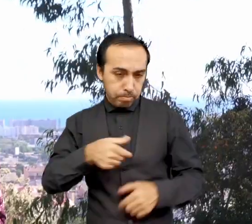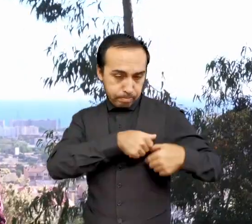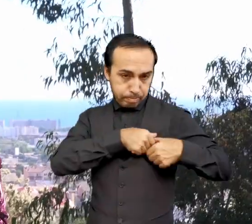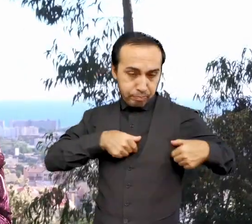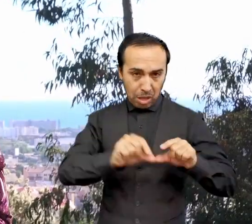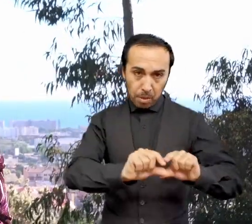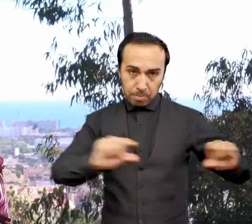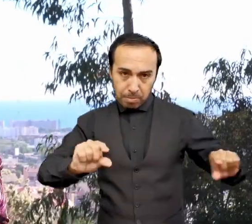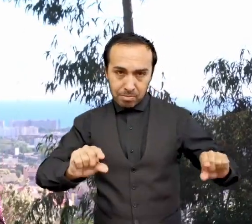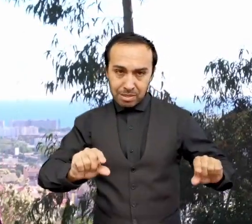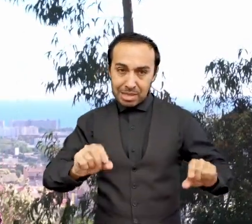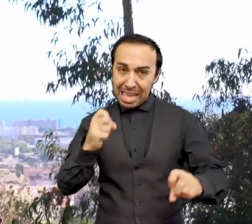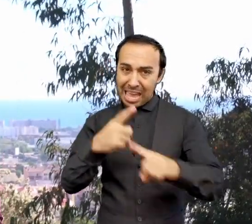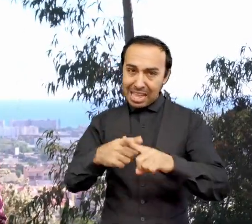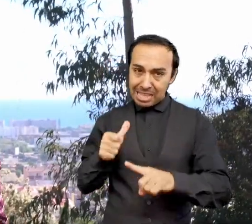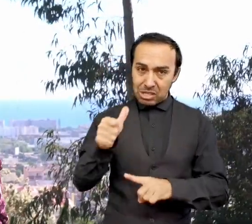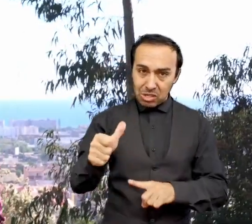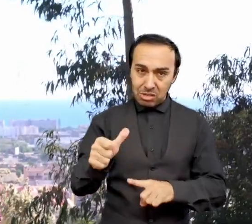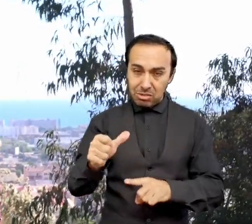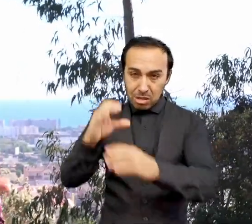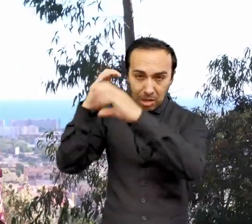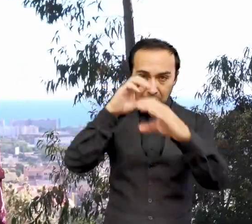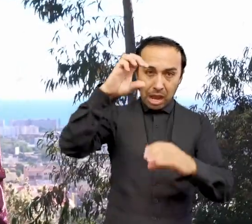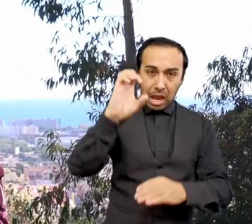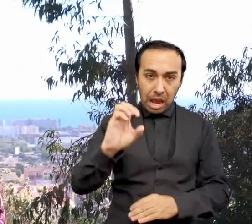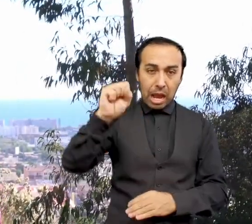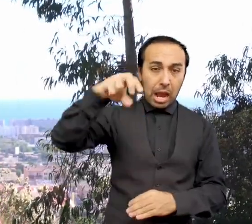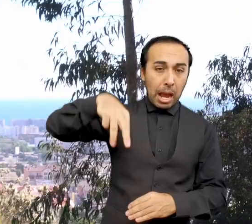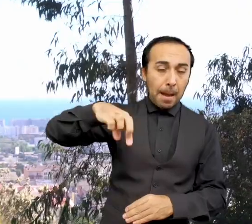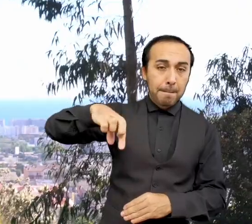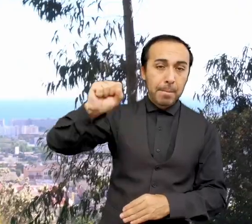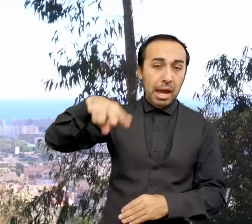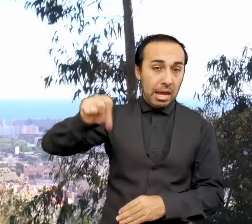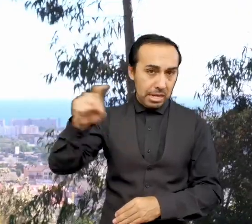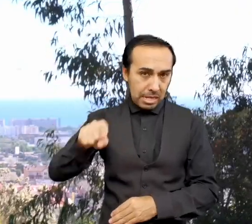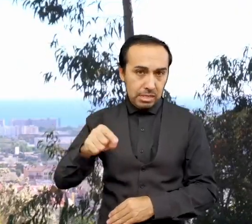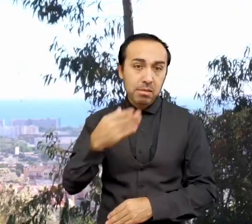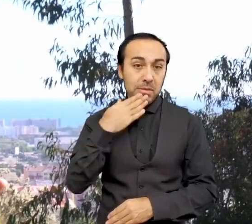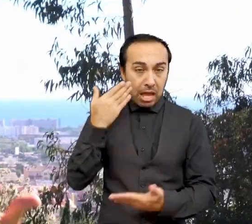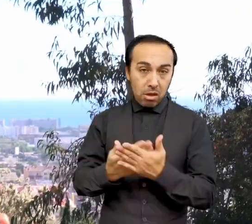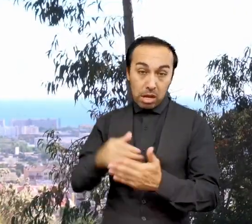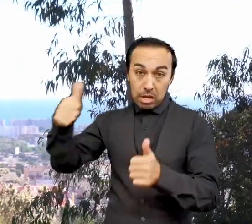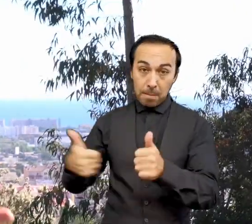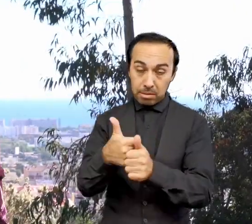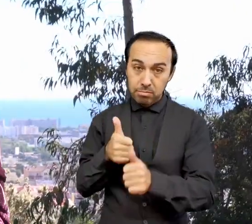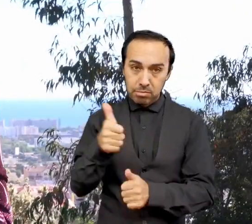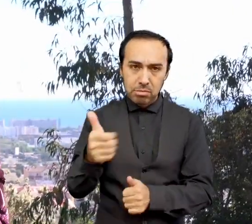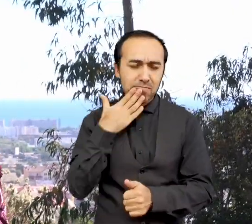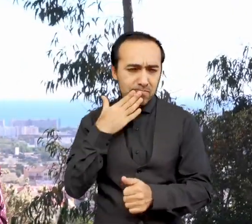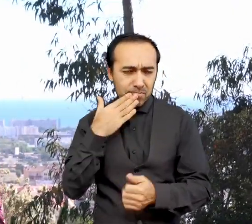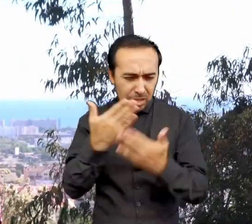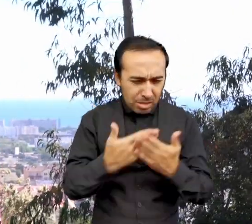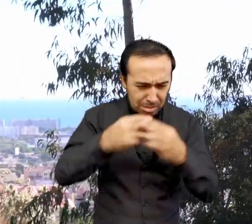Observatorio Las Campanas y actualmente director emérito, trabaja en el proyecto POICE junto a Nidia Morrell, el que